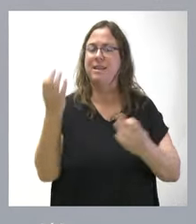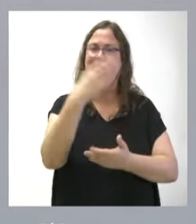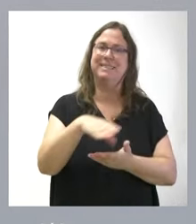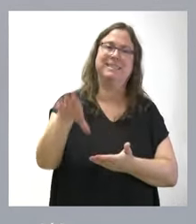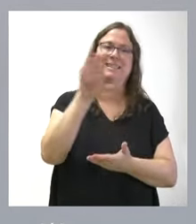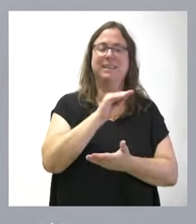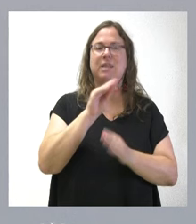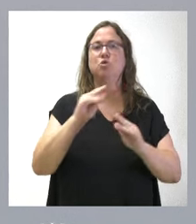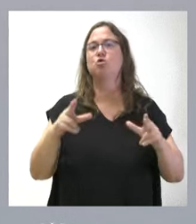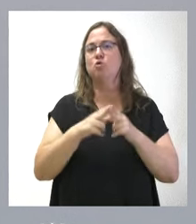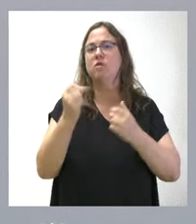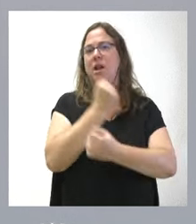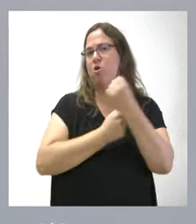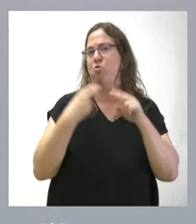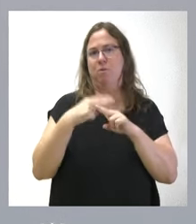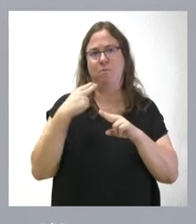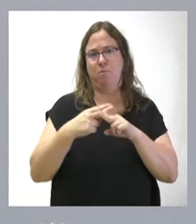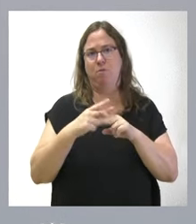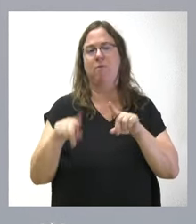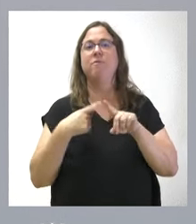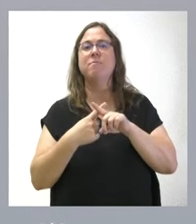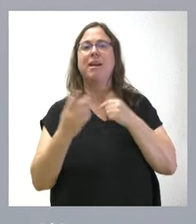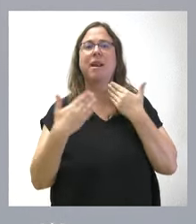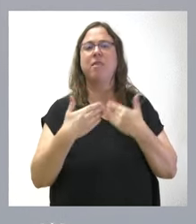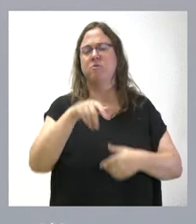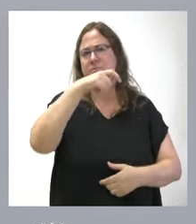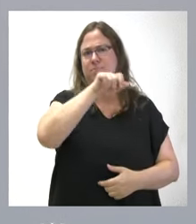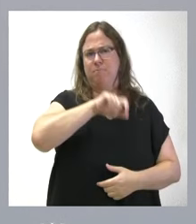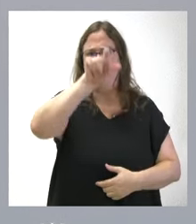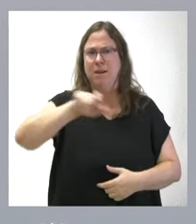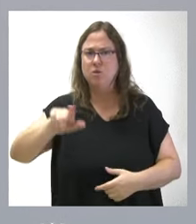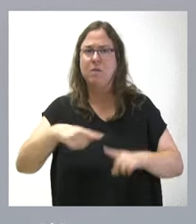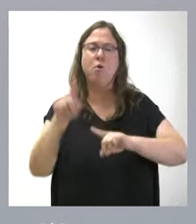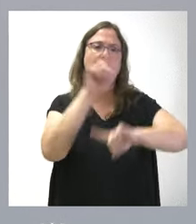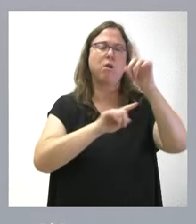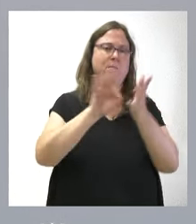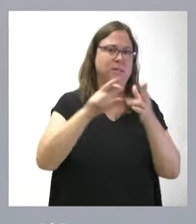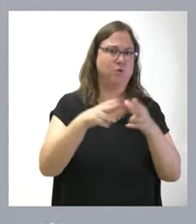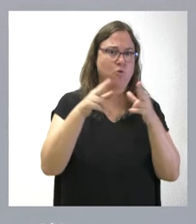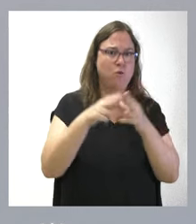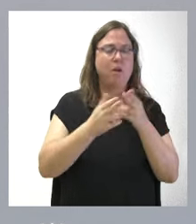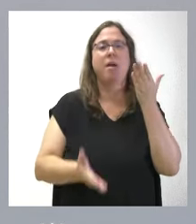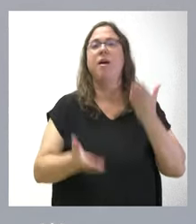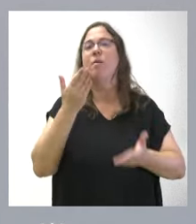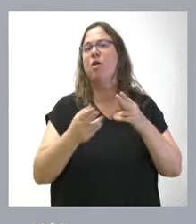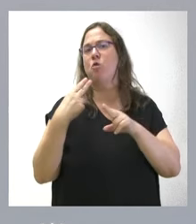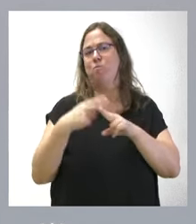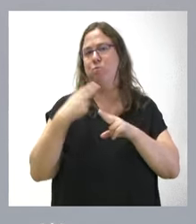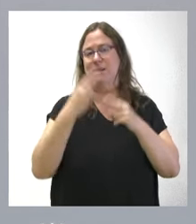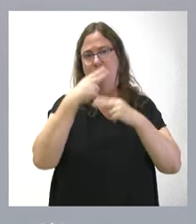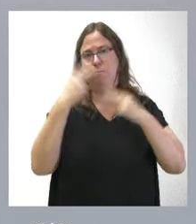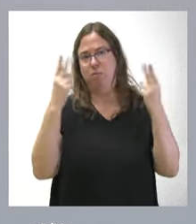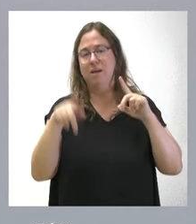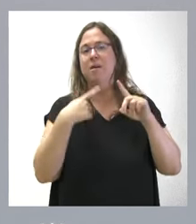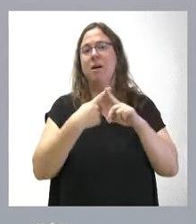comportamiento social, económico y político, las relaciones interpersonales, los problemas y servicios sociales, la evaluación de las políticas públicas